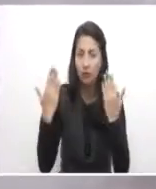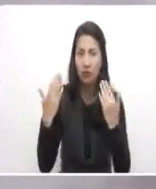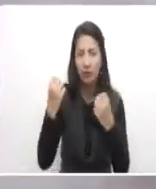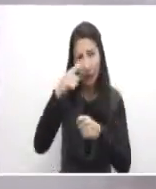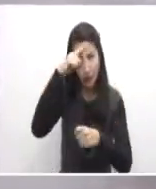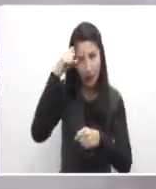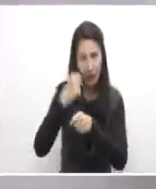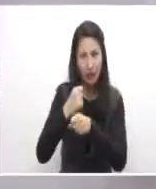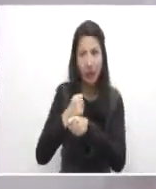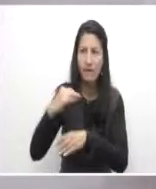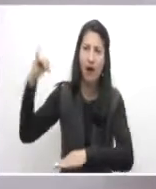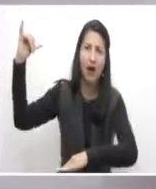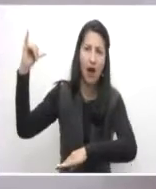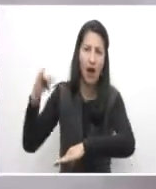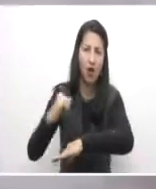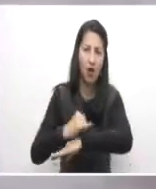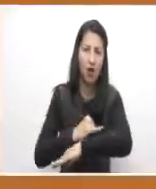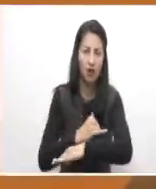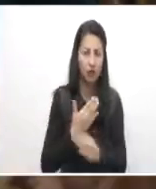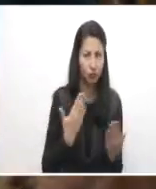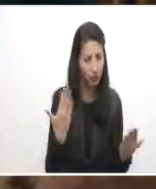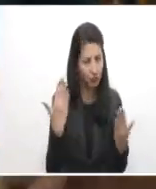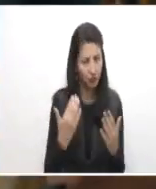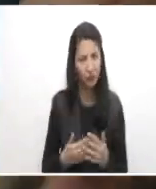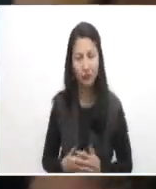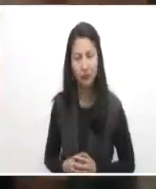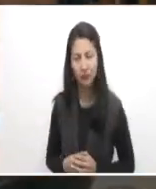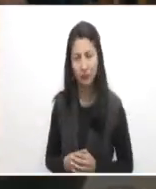industria aeronáutica para los colombianos.